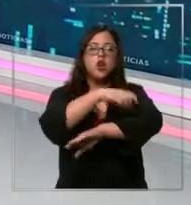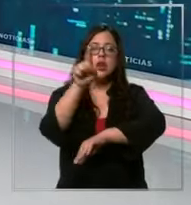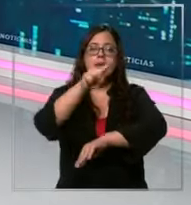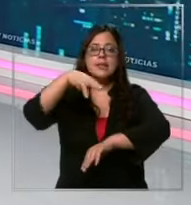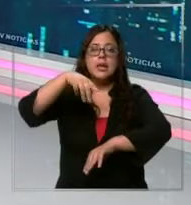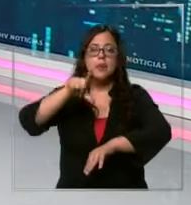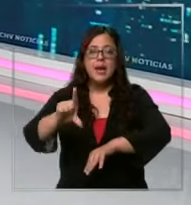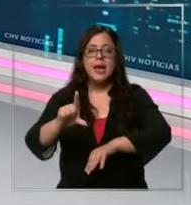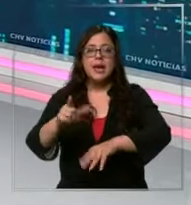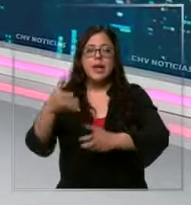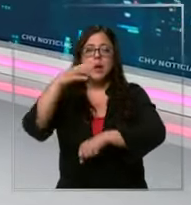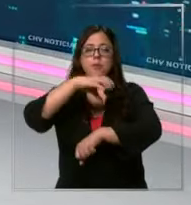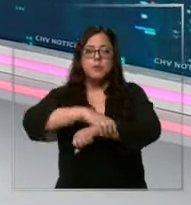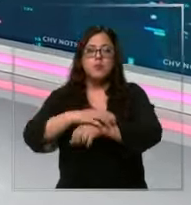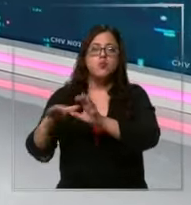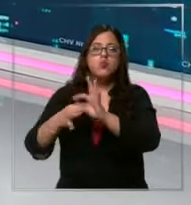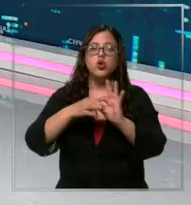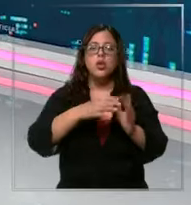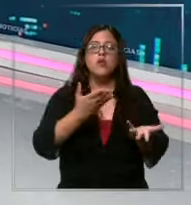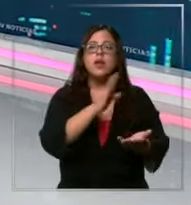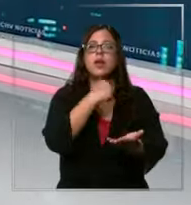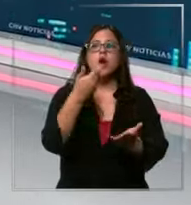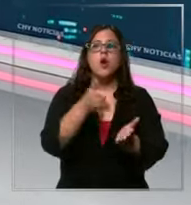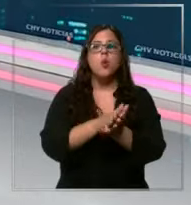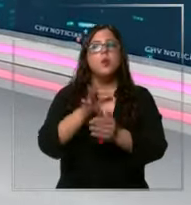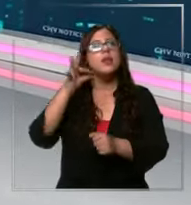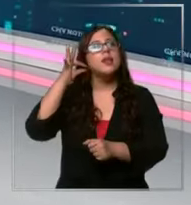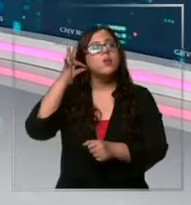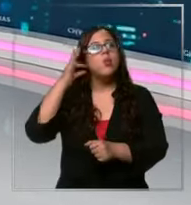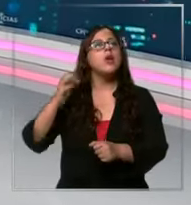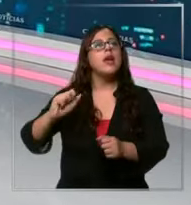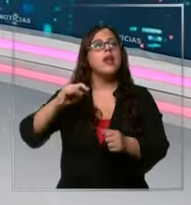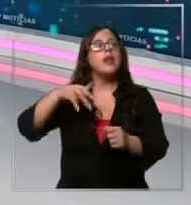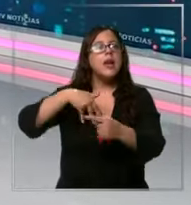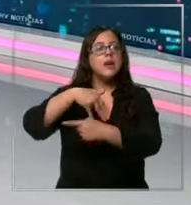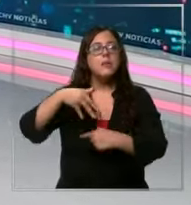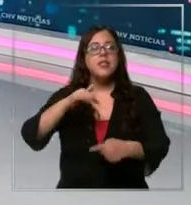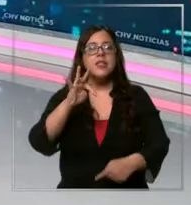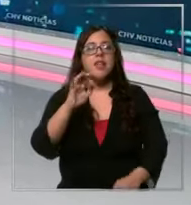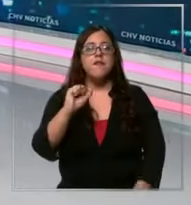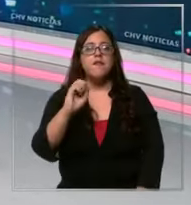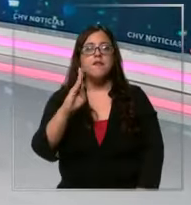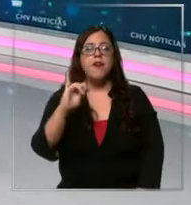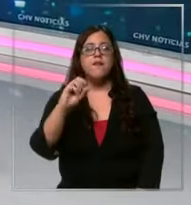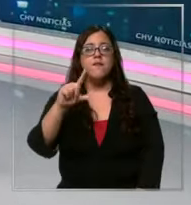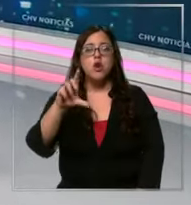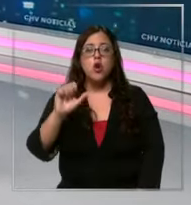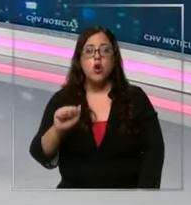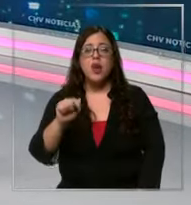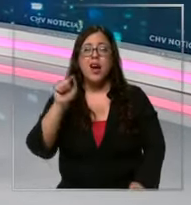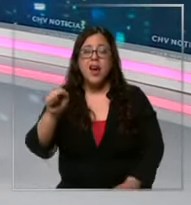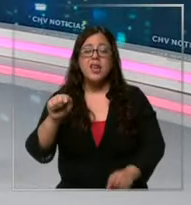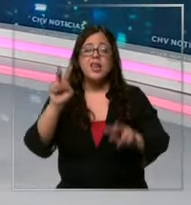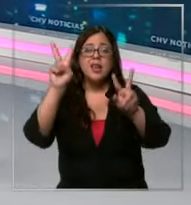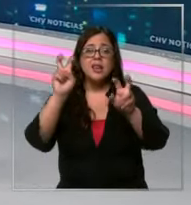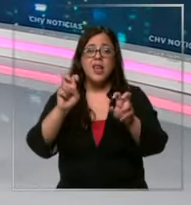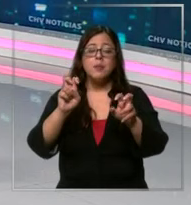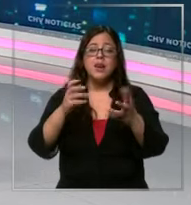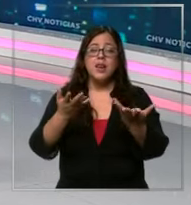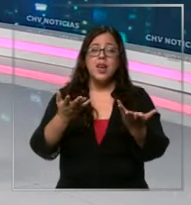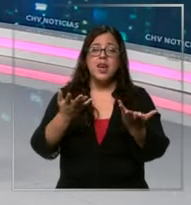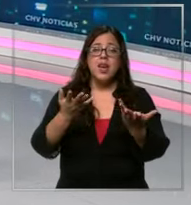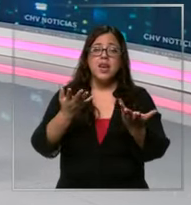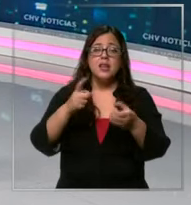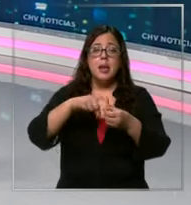imputado por el femicidio de la matrona Fabiola Vargas. La decisión que permite a Llévenez salir de la cárcel mientras se investiga